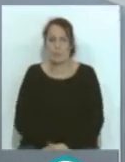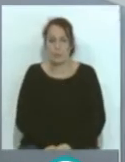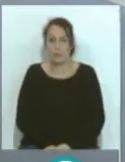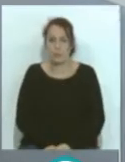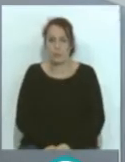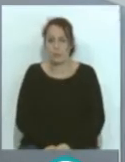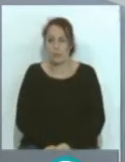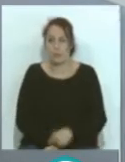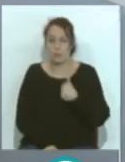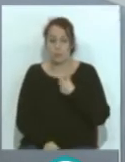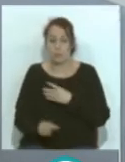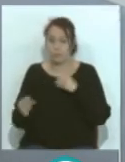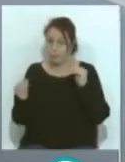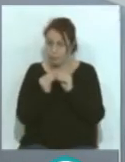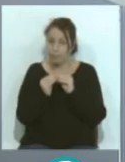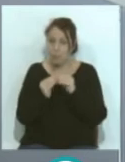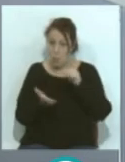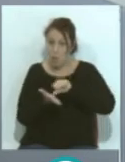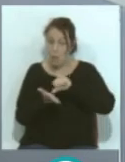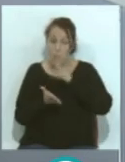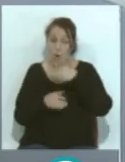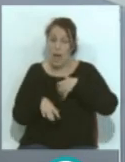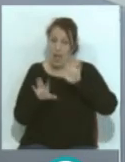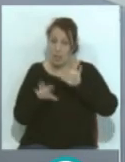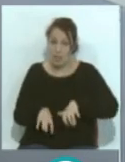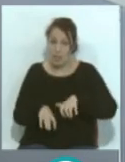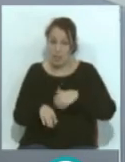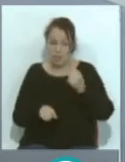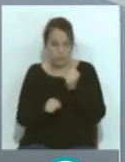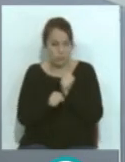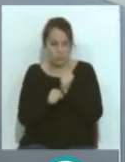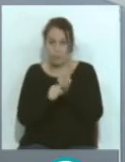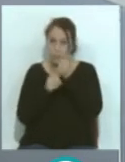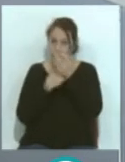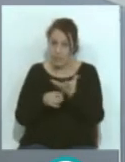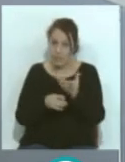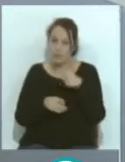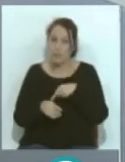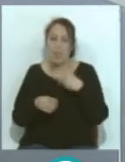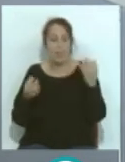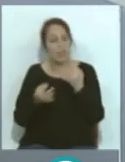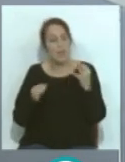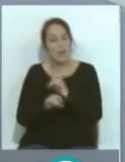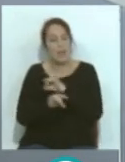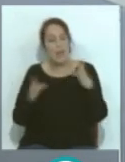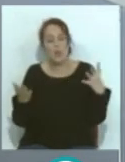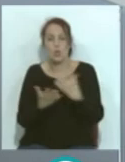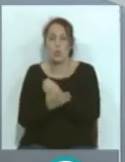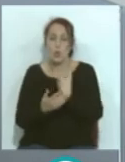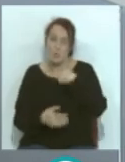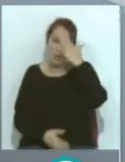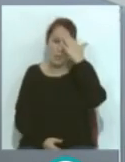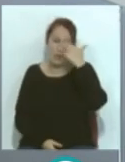Bueno, coincido con el alcalde de la ciudad porque el Cádiz ha obrado correctamente que se esclarezca absolutamente todo. Lo principal